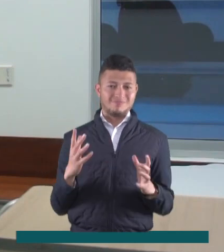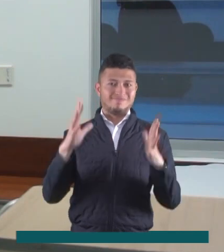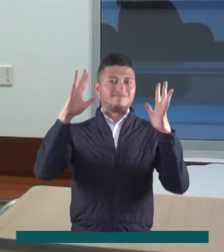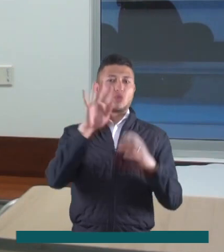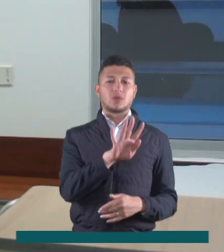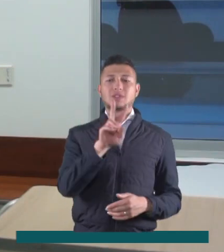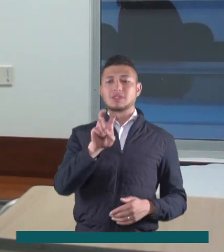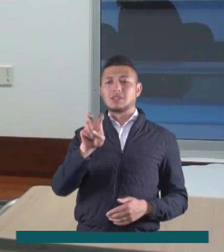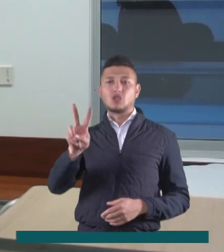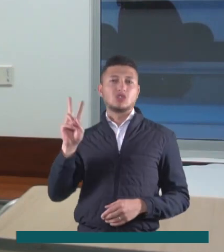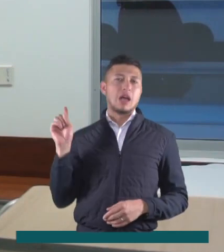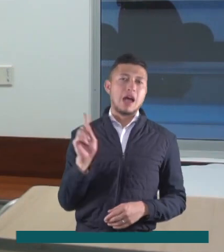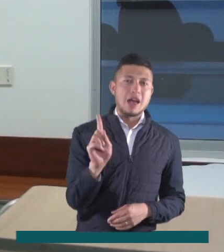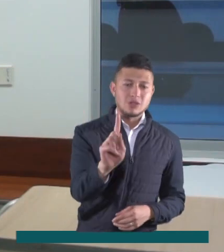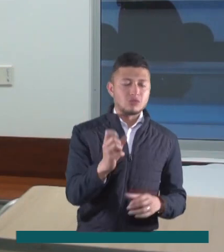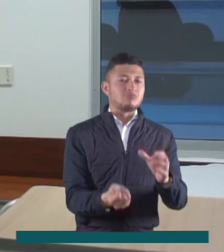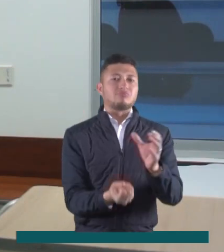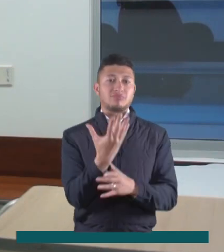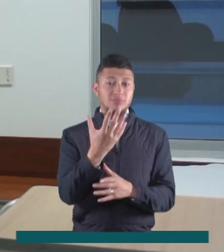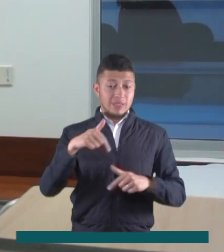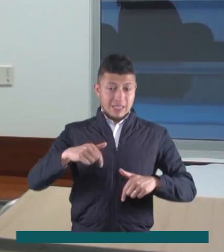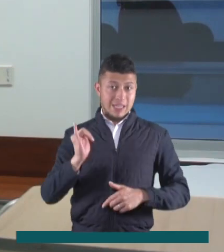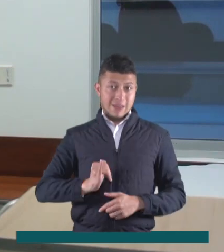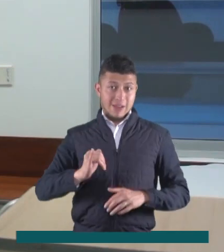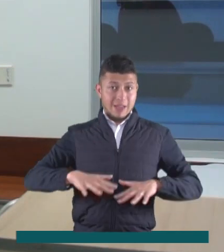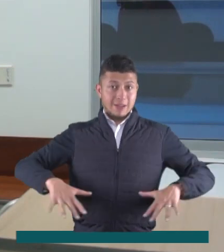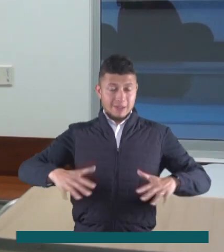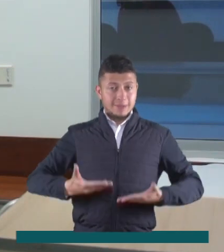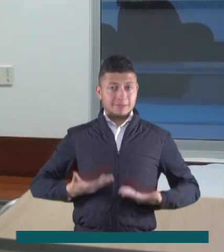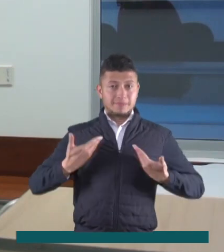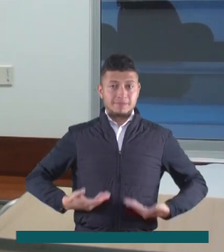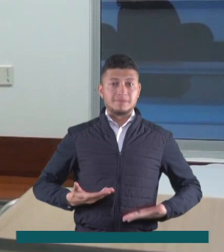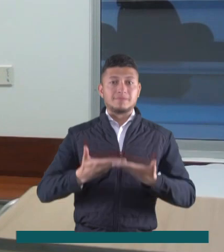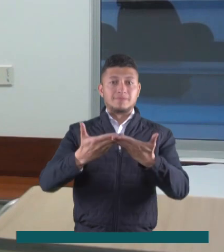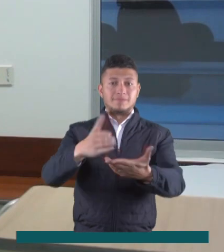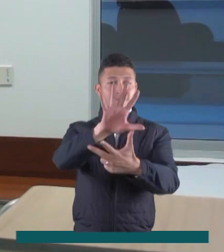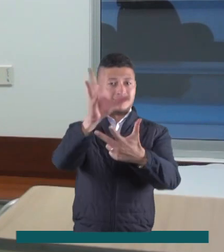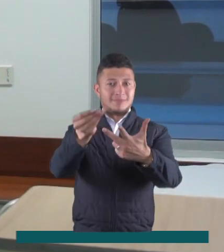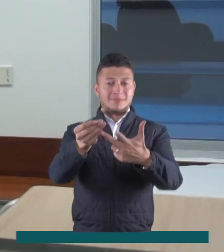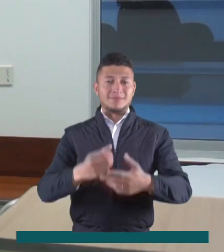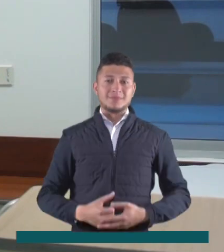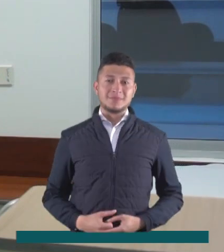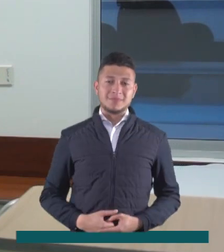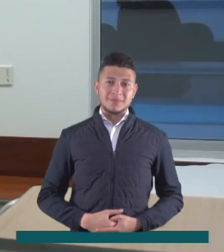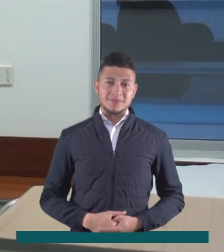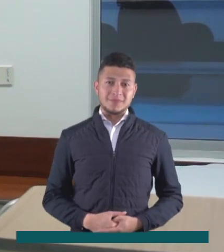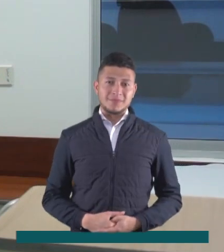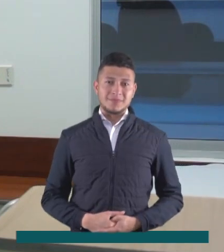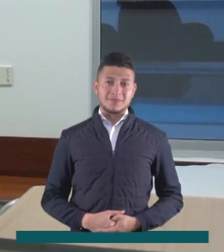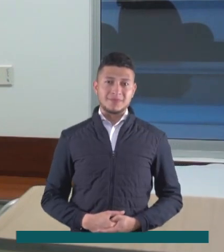sus 472 años de fundada. Desde Ibagué, informó Juan Manuel Escobar Arias, Arendase 13.